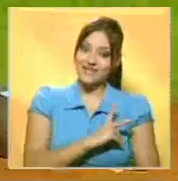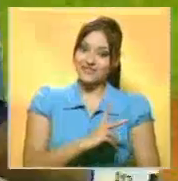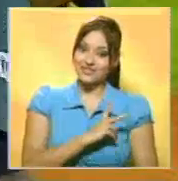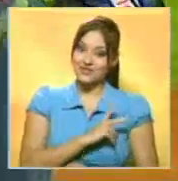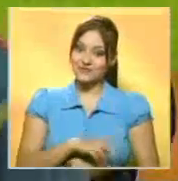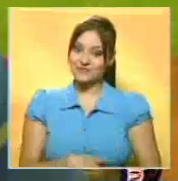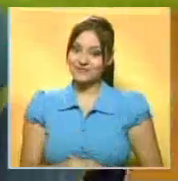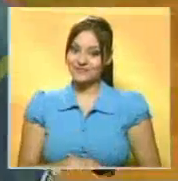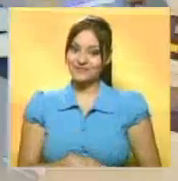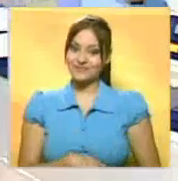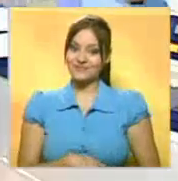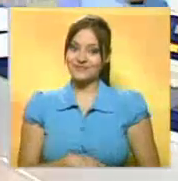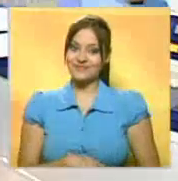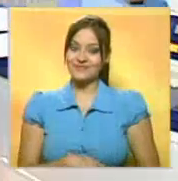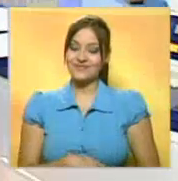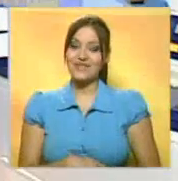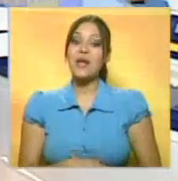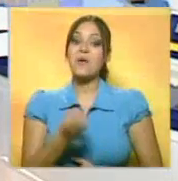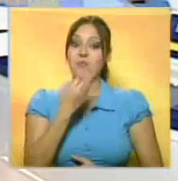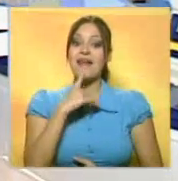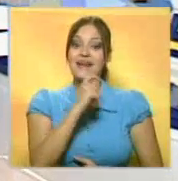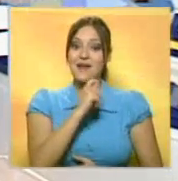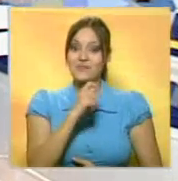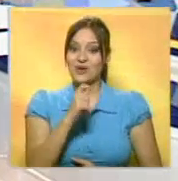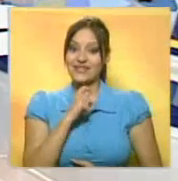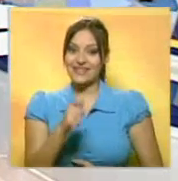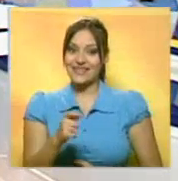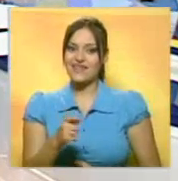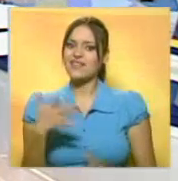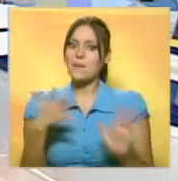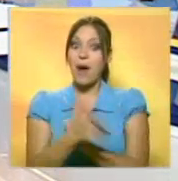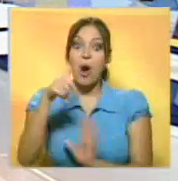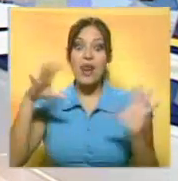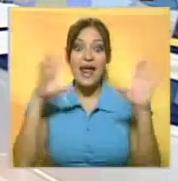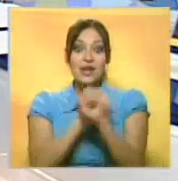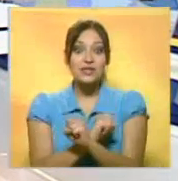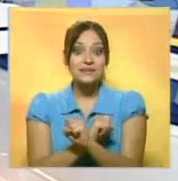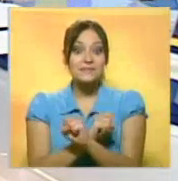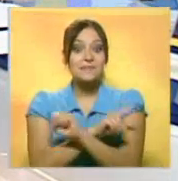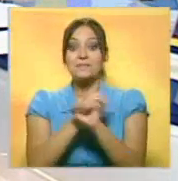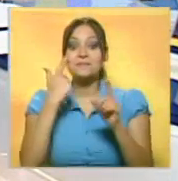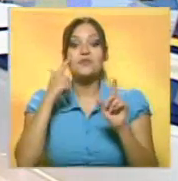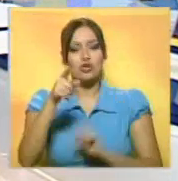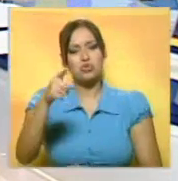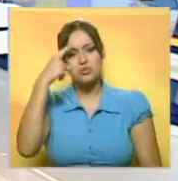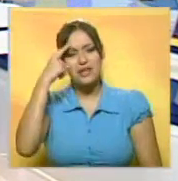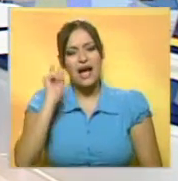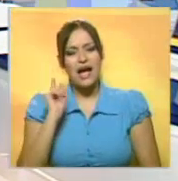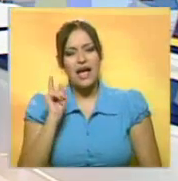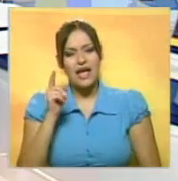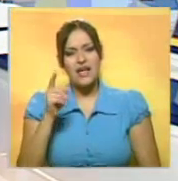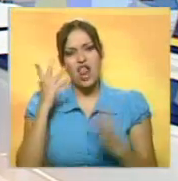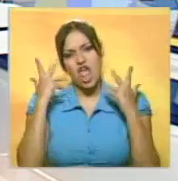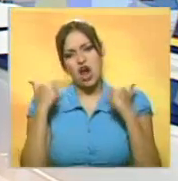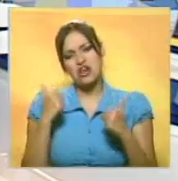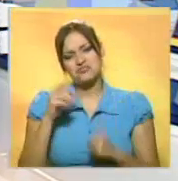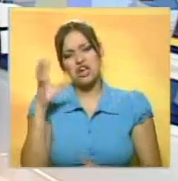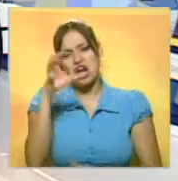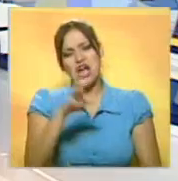Noticiero Benevisión. Muy buen reporte, Oliver. ¿Qué irá a pasar? Ustedes saben. Tú sabes. Yo sé. Tú sabes.